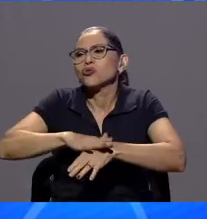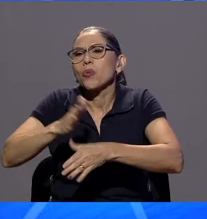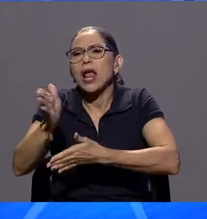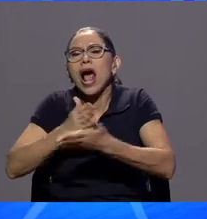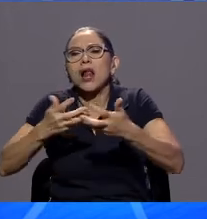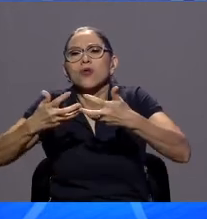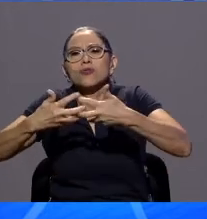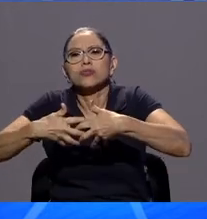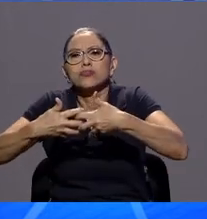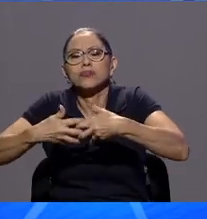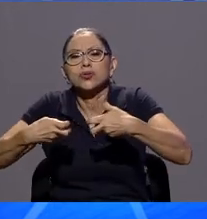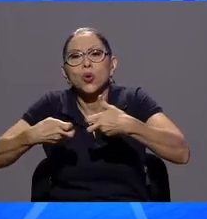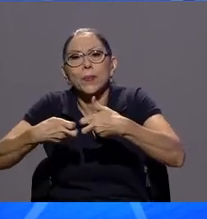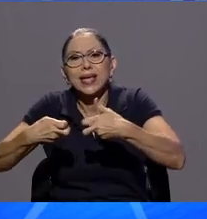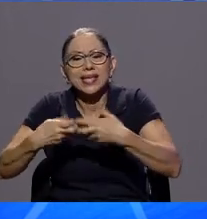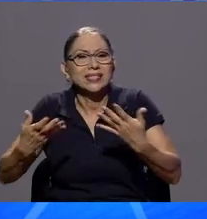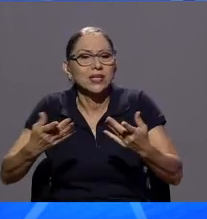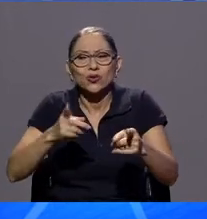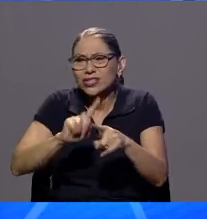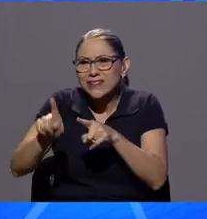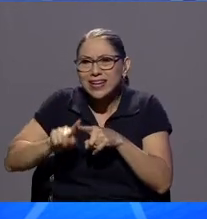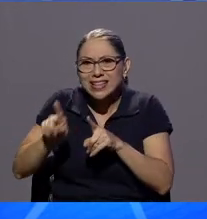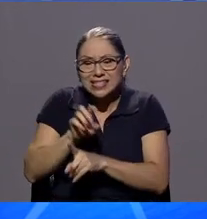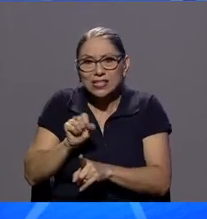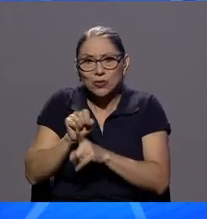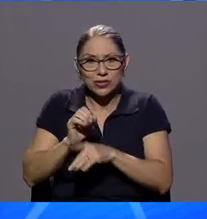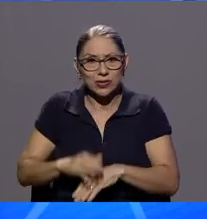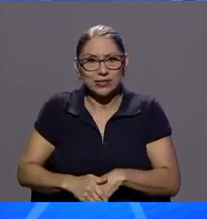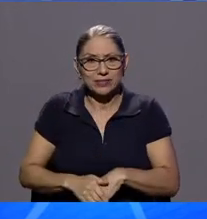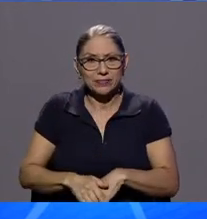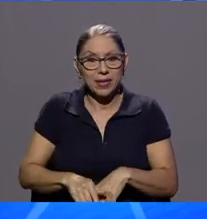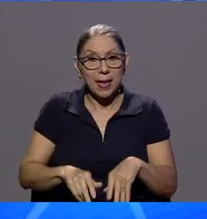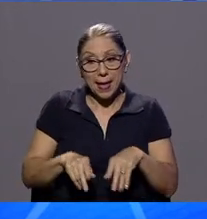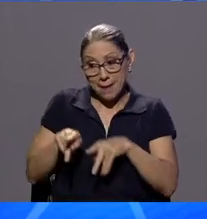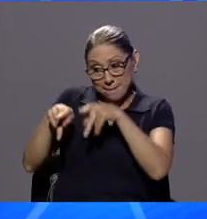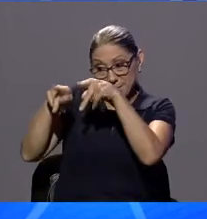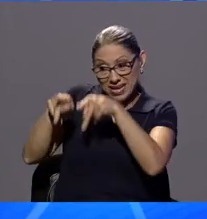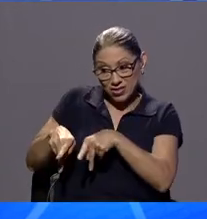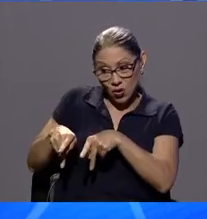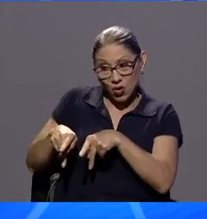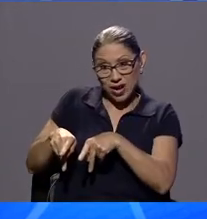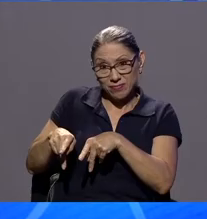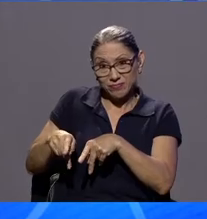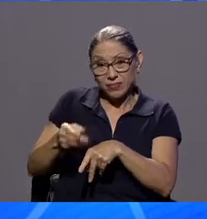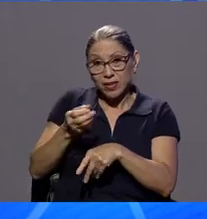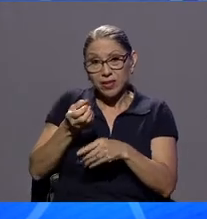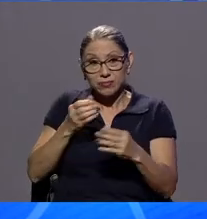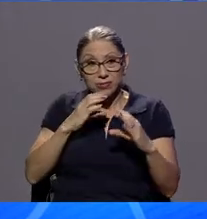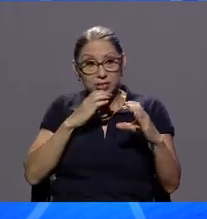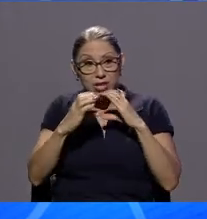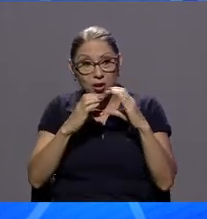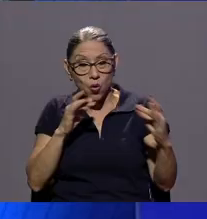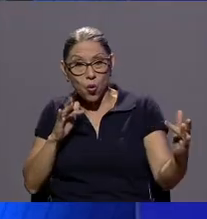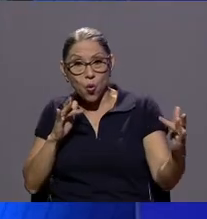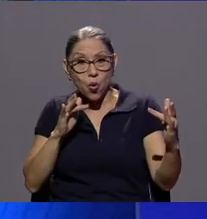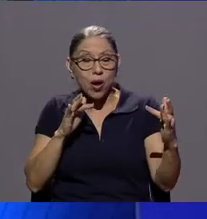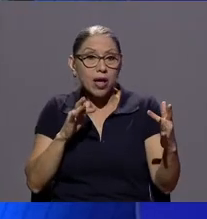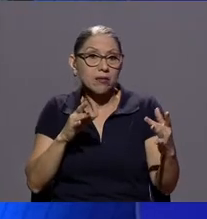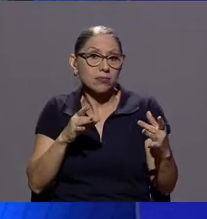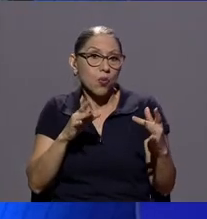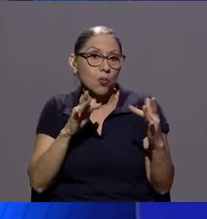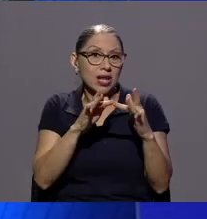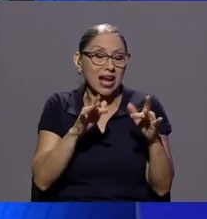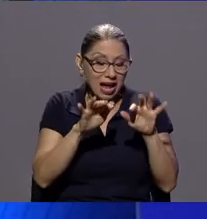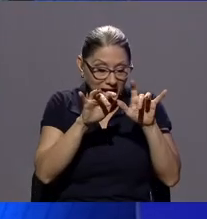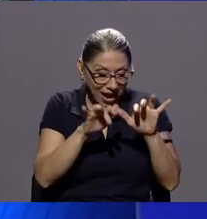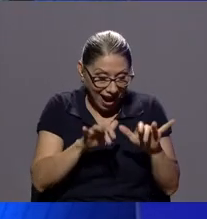la persona expone al comercio y dos días después o un día después ya le están solucionando el problema claro